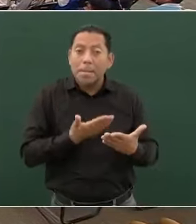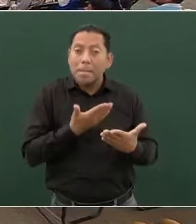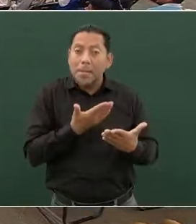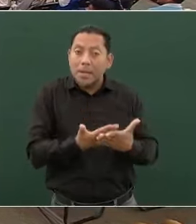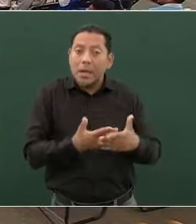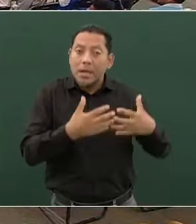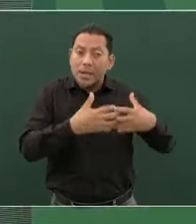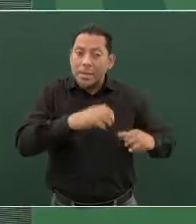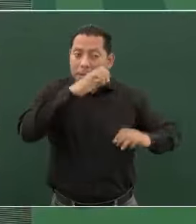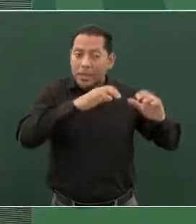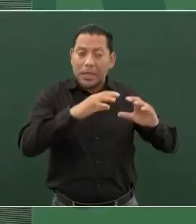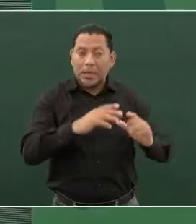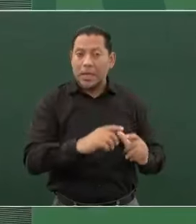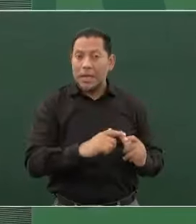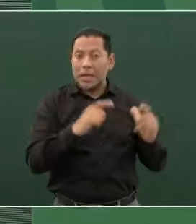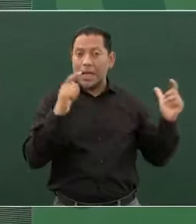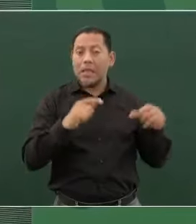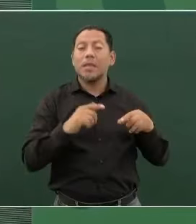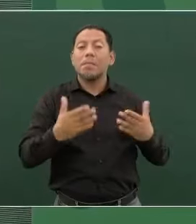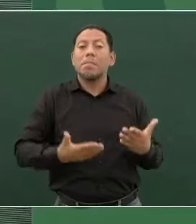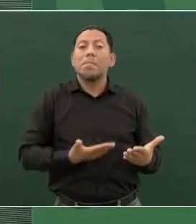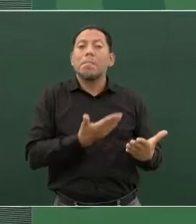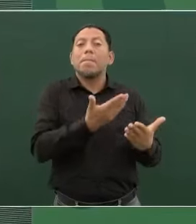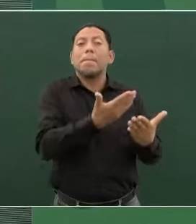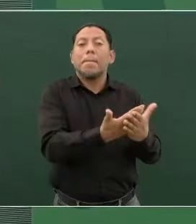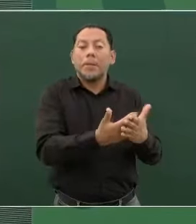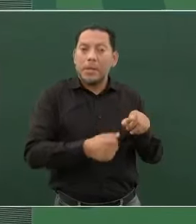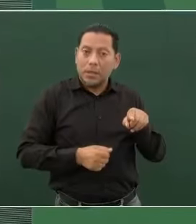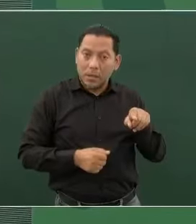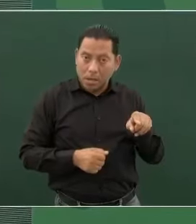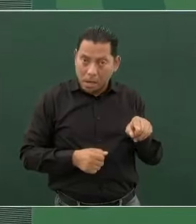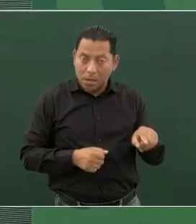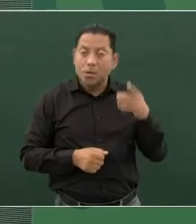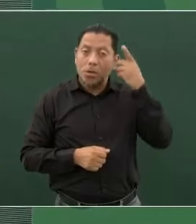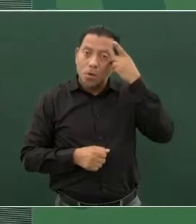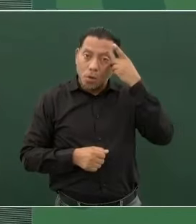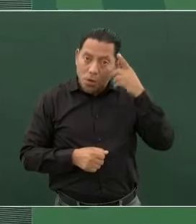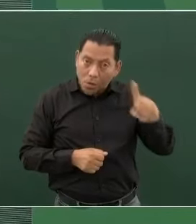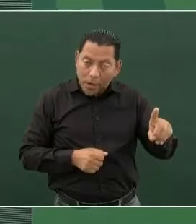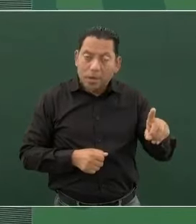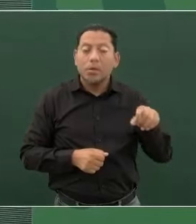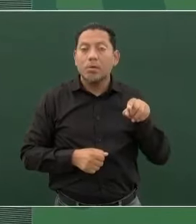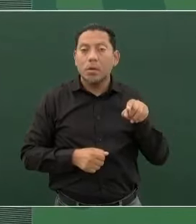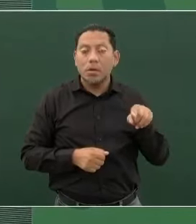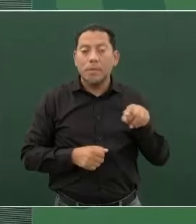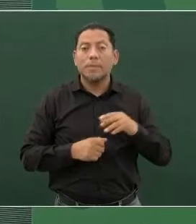corporaciones mediáticas,